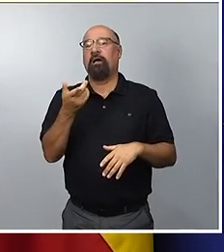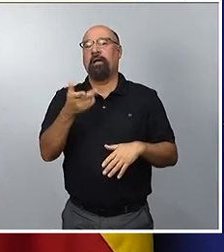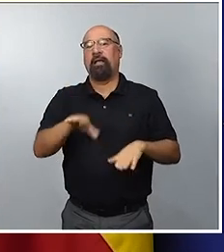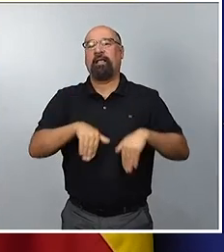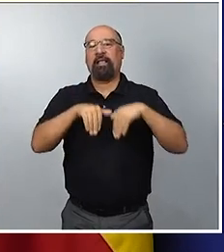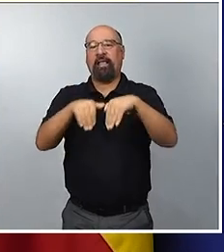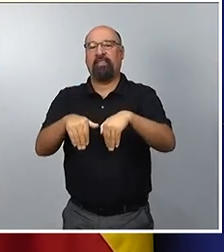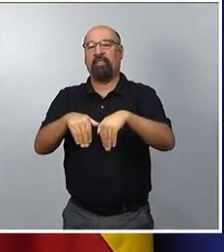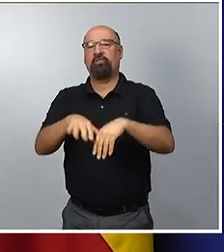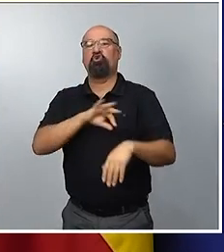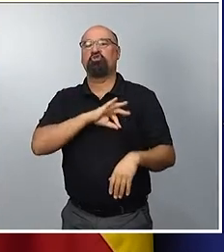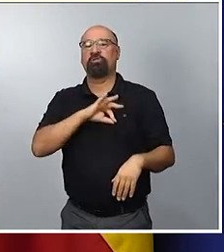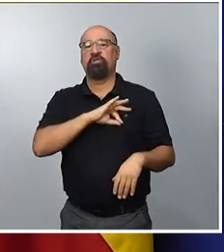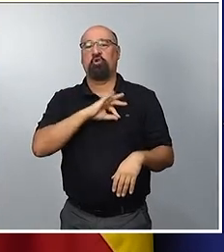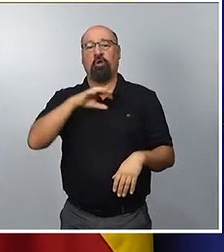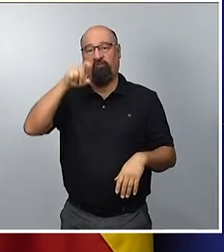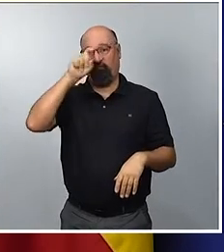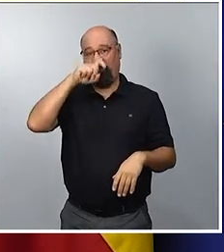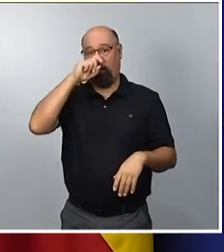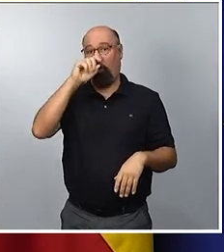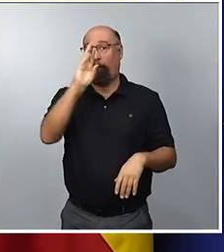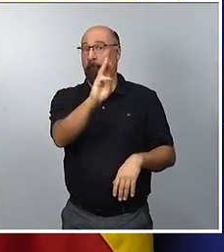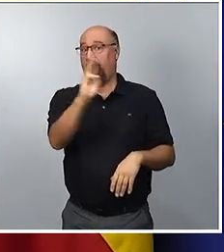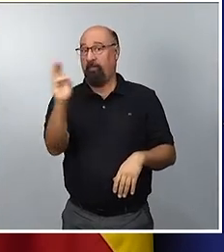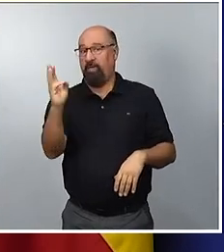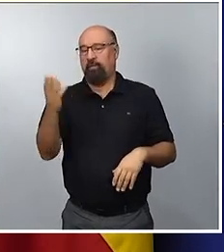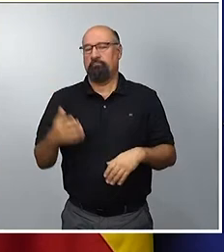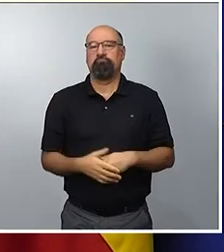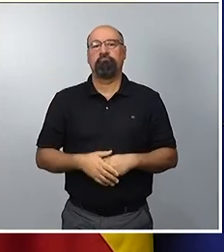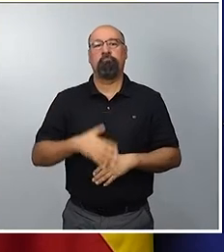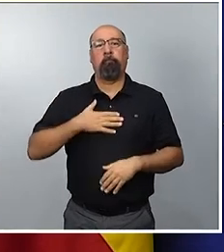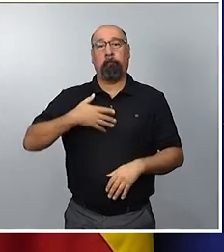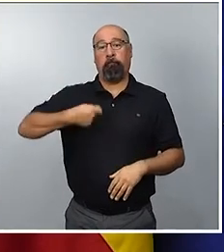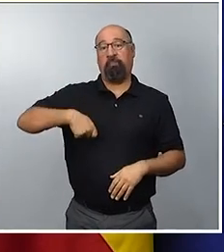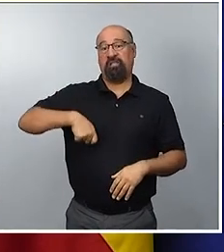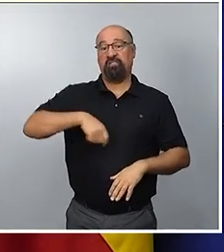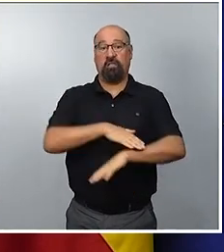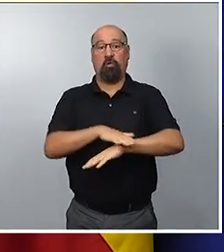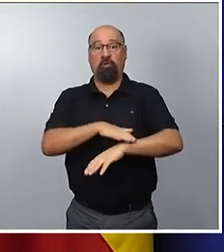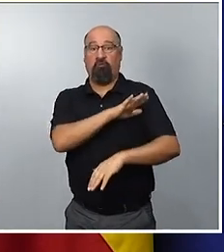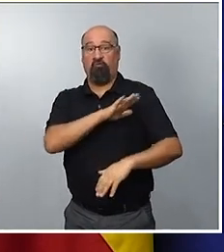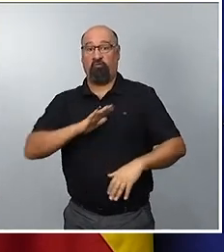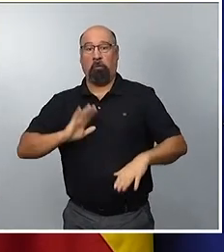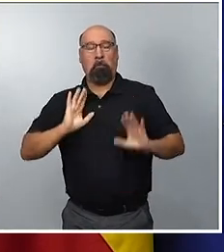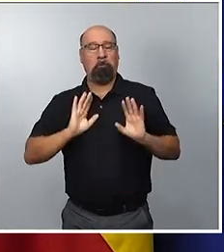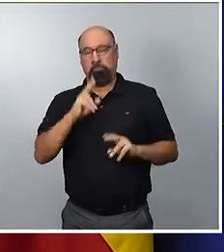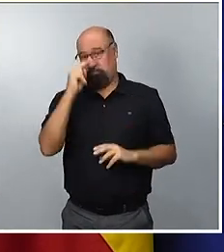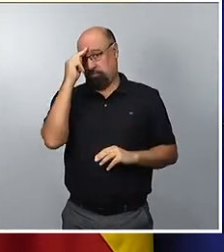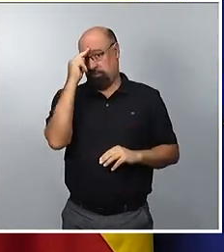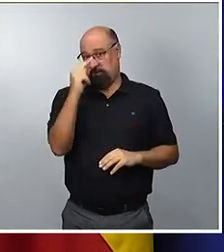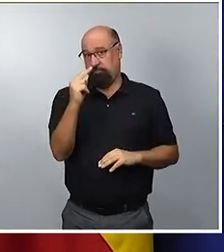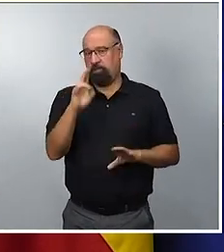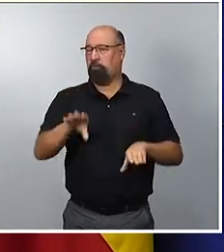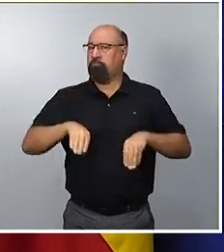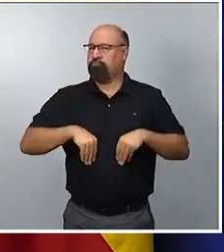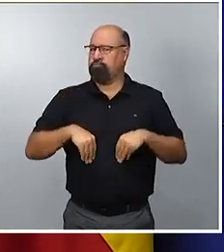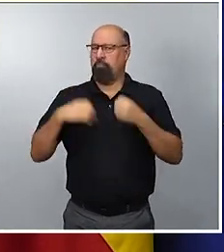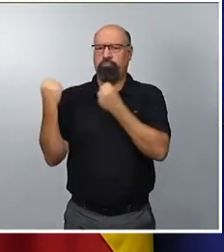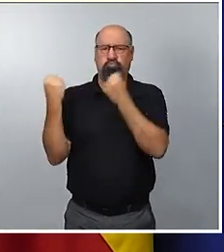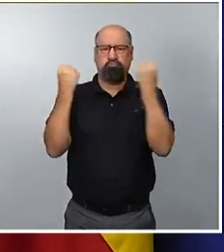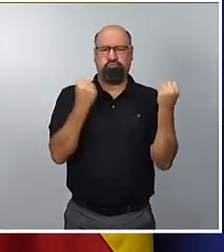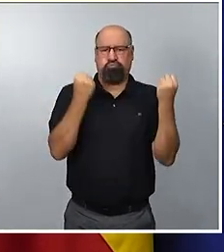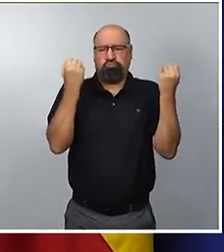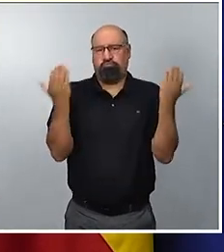candidato Feijó. Y, por tanto, el presidente del Gobierno asume este encuentro con absoluto respeto institucional y con